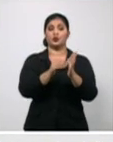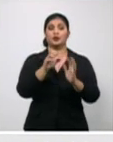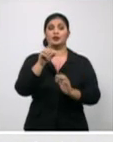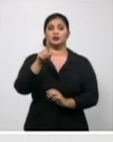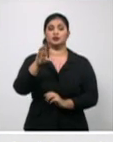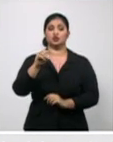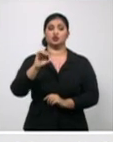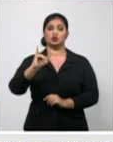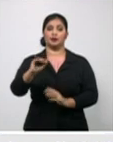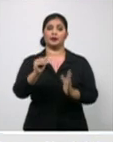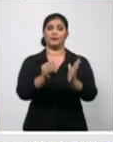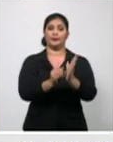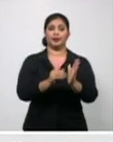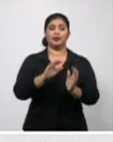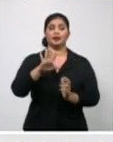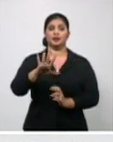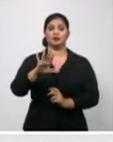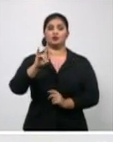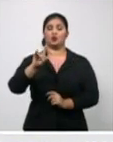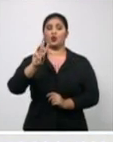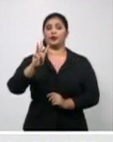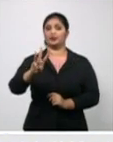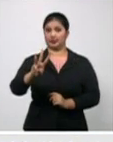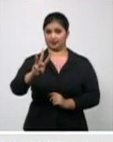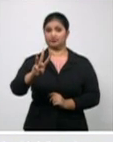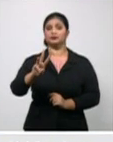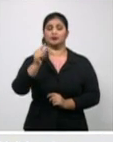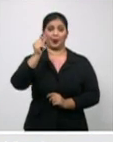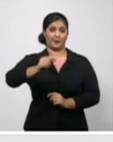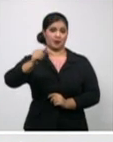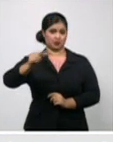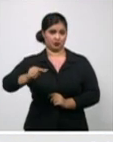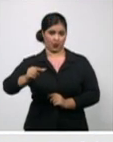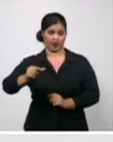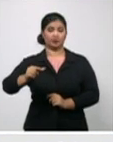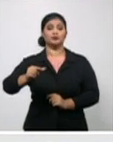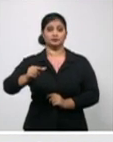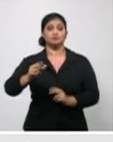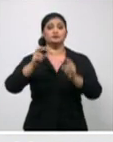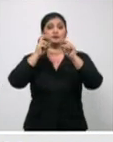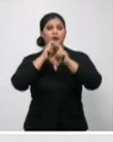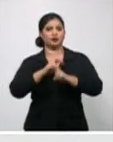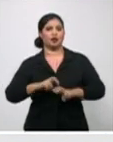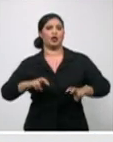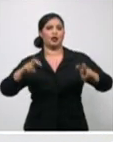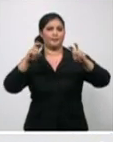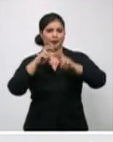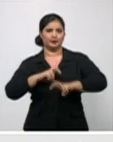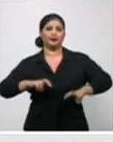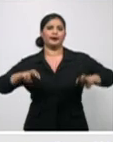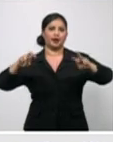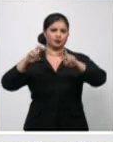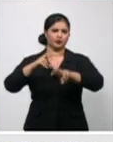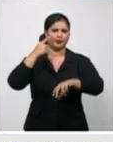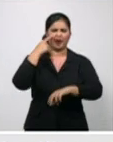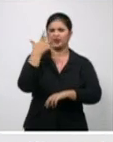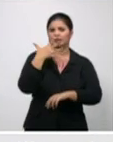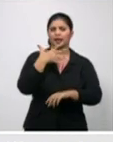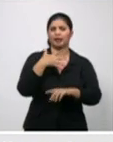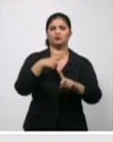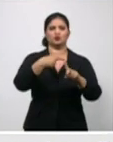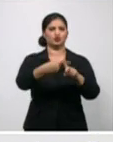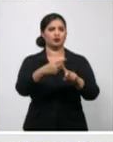.593 muestras procesadas para el diagnóstico de la enfermedad,